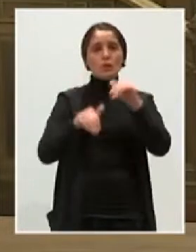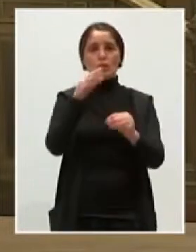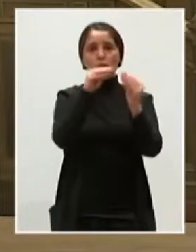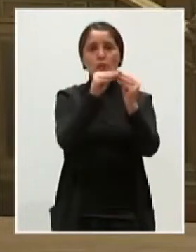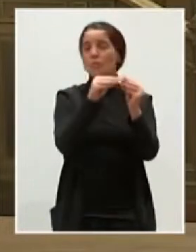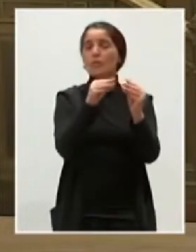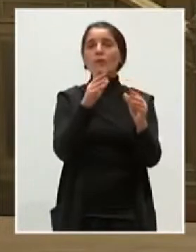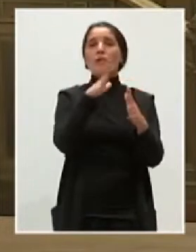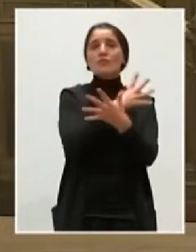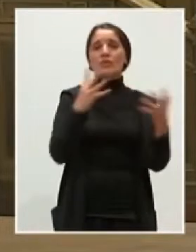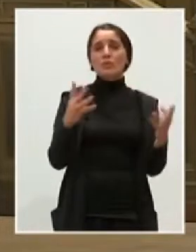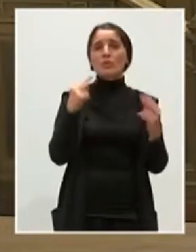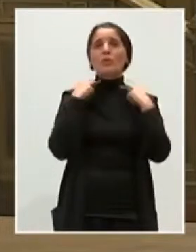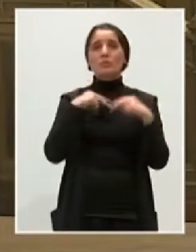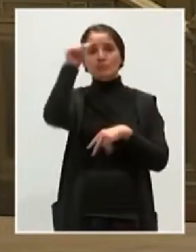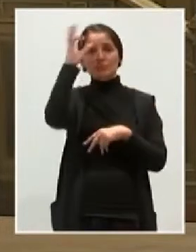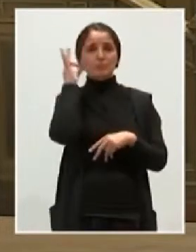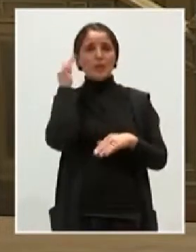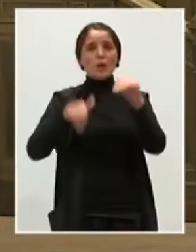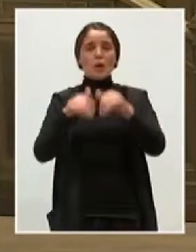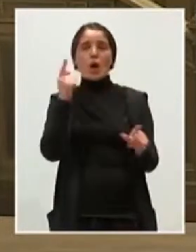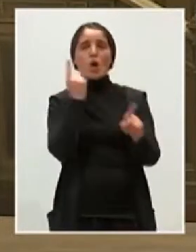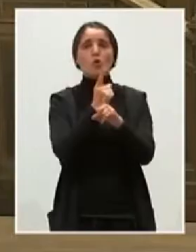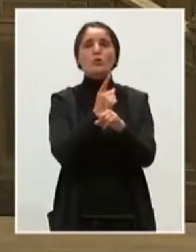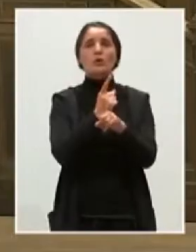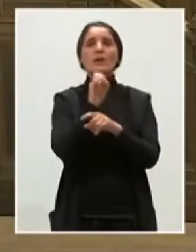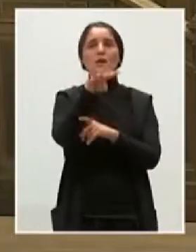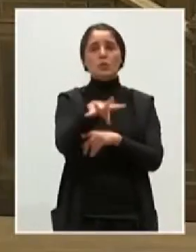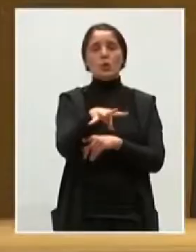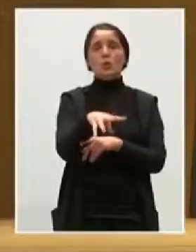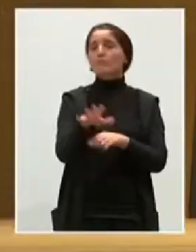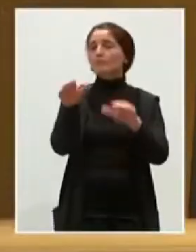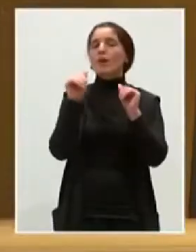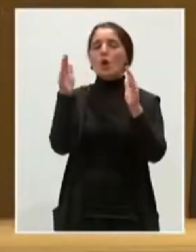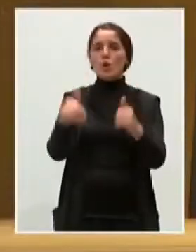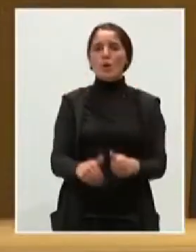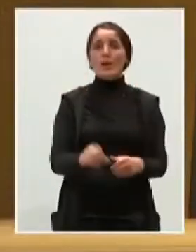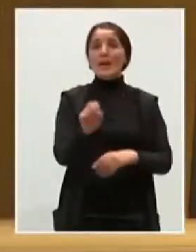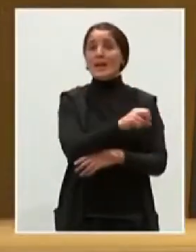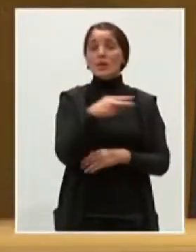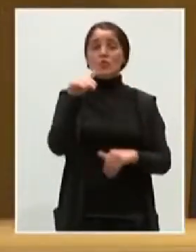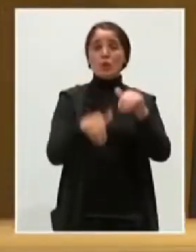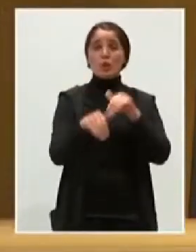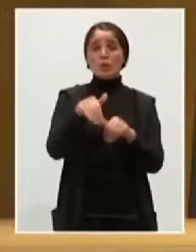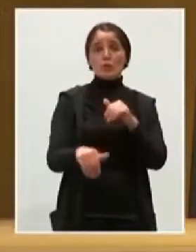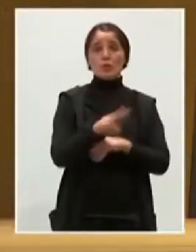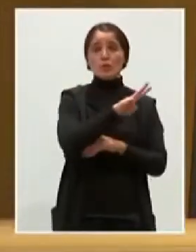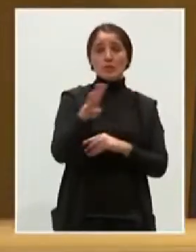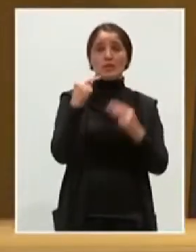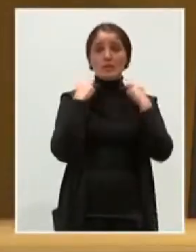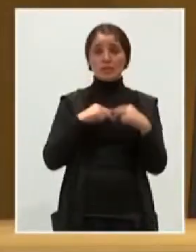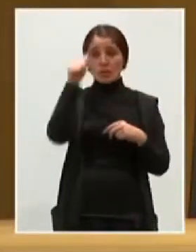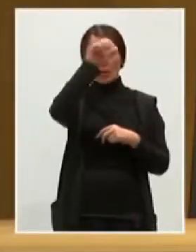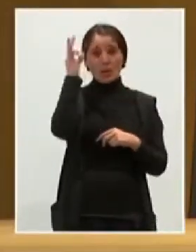19. ¿Diputadas y diputados que voten en contra? 14. ¿No hay abstenciones? El resultado de la votación es el siguiente. 33